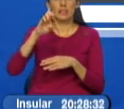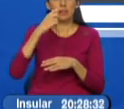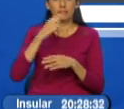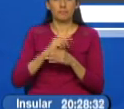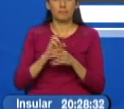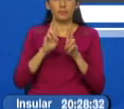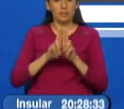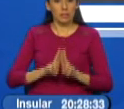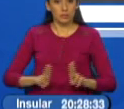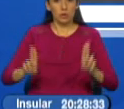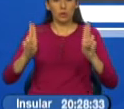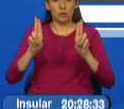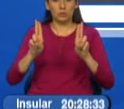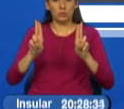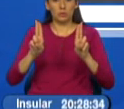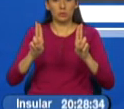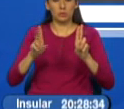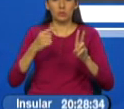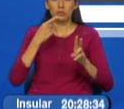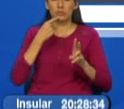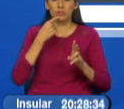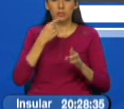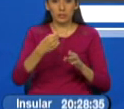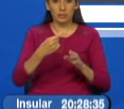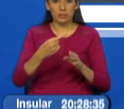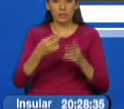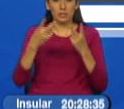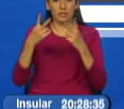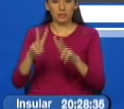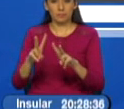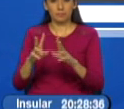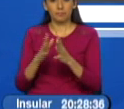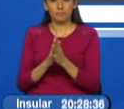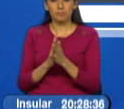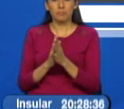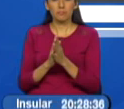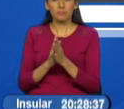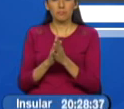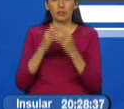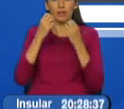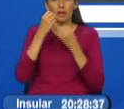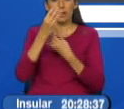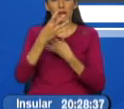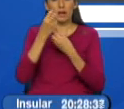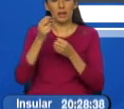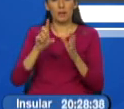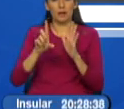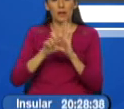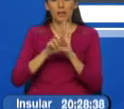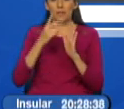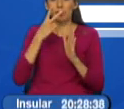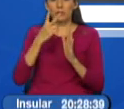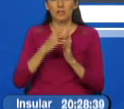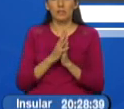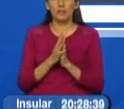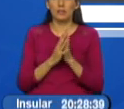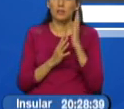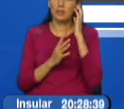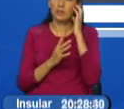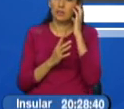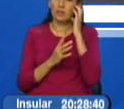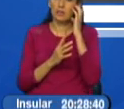de acuerdo a lo que decide la legislación ecuatoriana ha